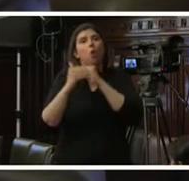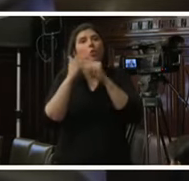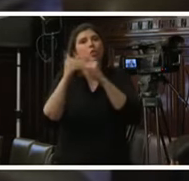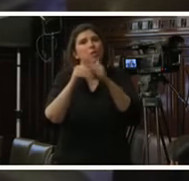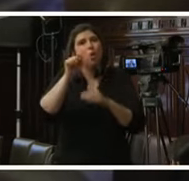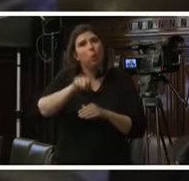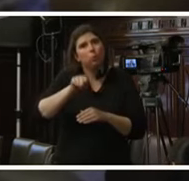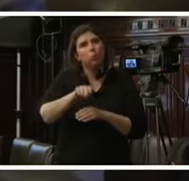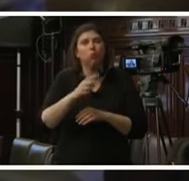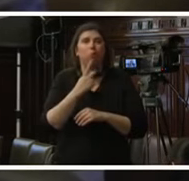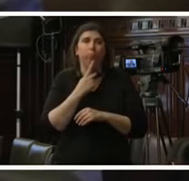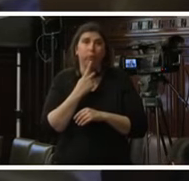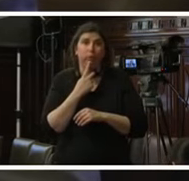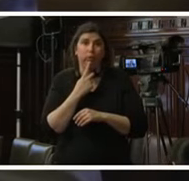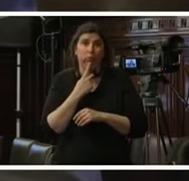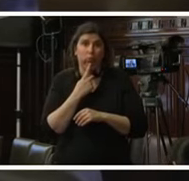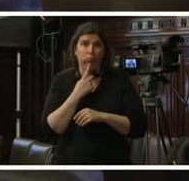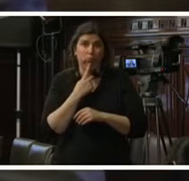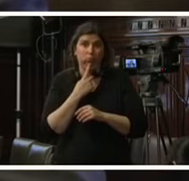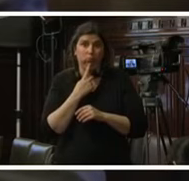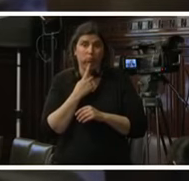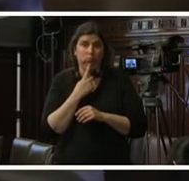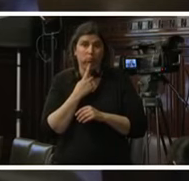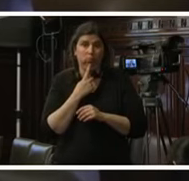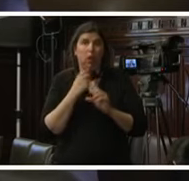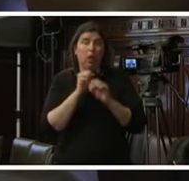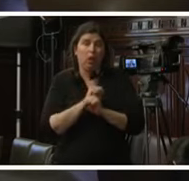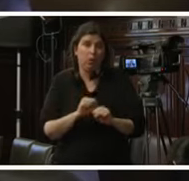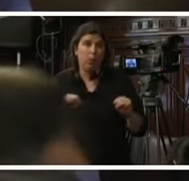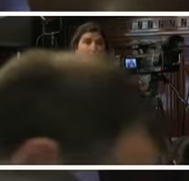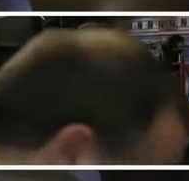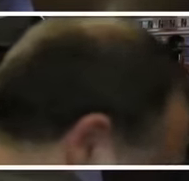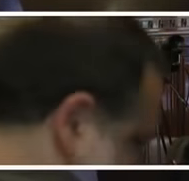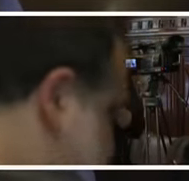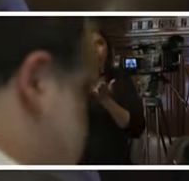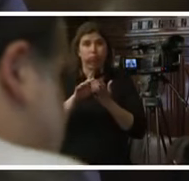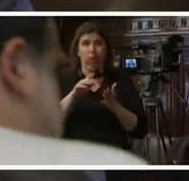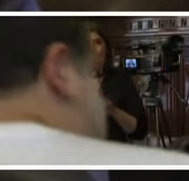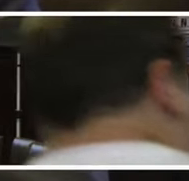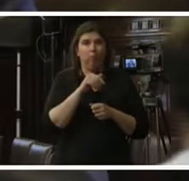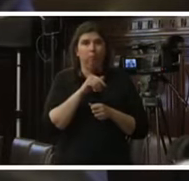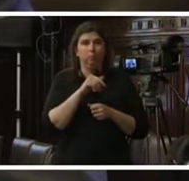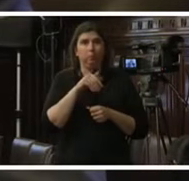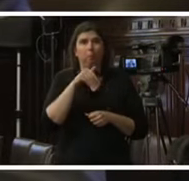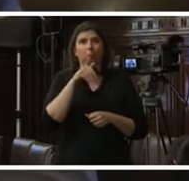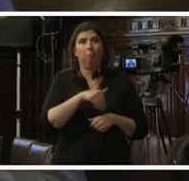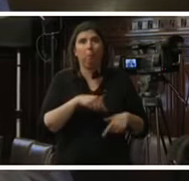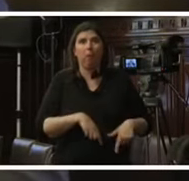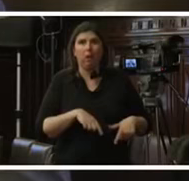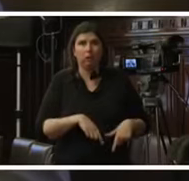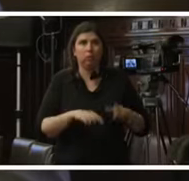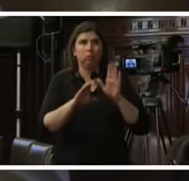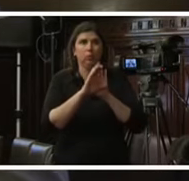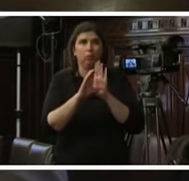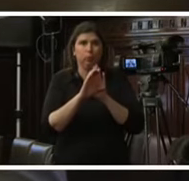resultar en la remoción de ciertos magistrados y magistrados del tribunal constitucional e